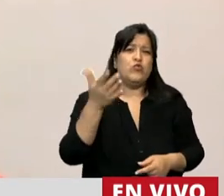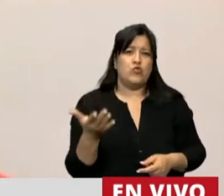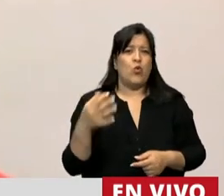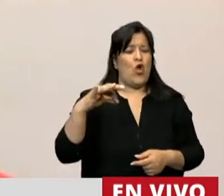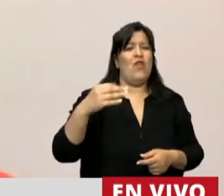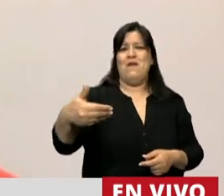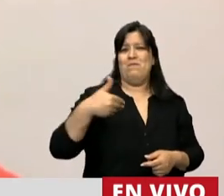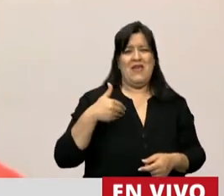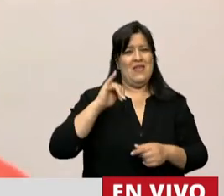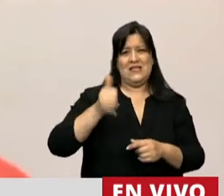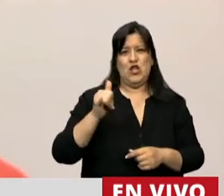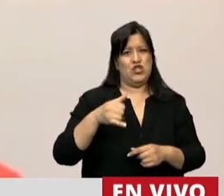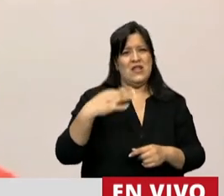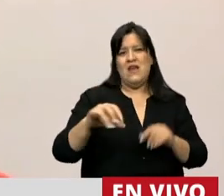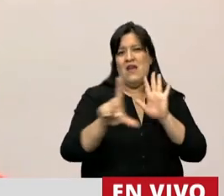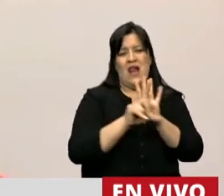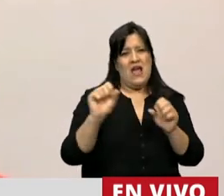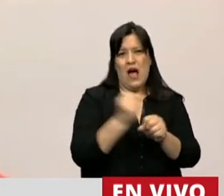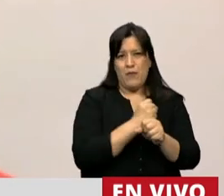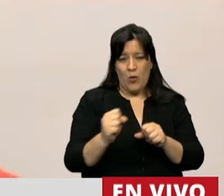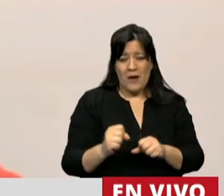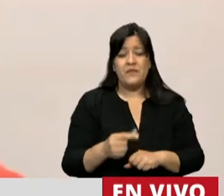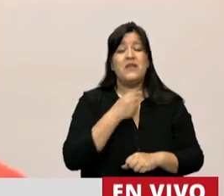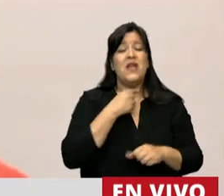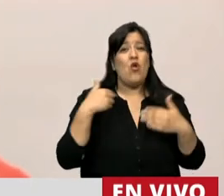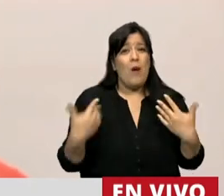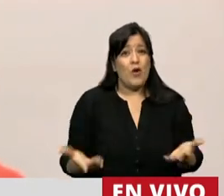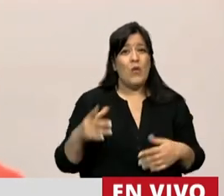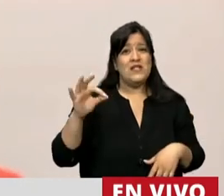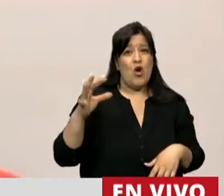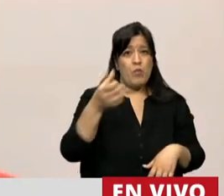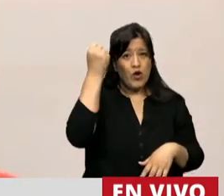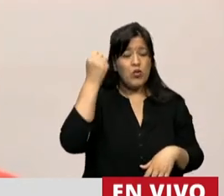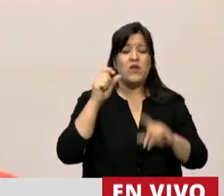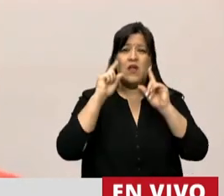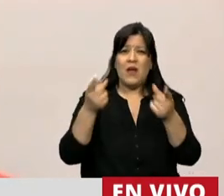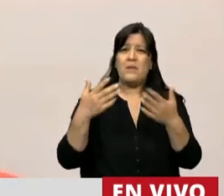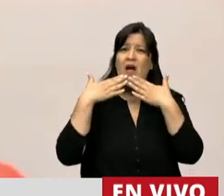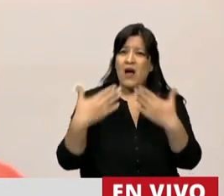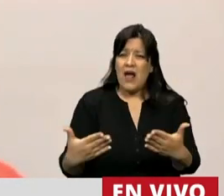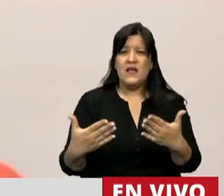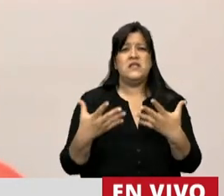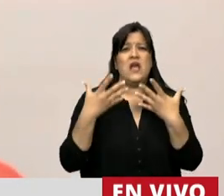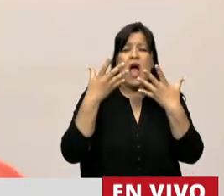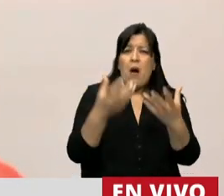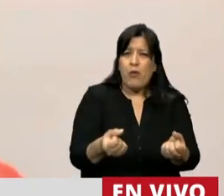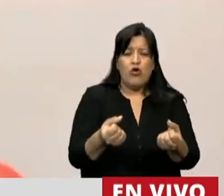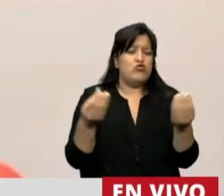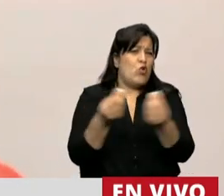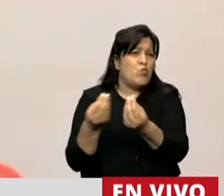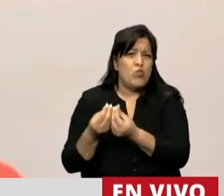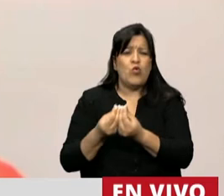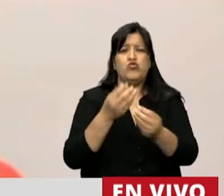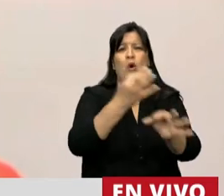demandando. Quiero aprovechar esta oportunidad para agradecer el aporte y el apoyo de muchísimos